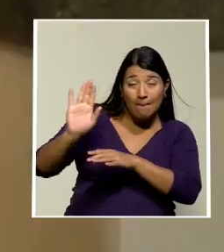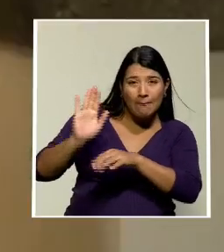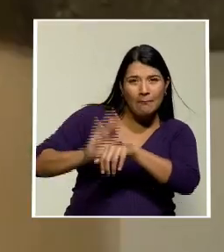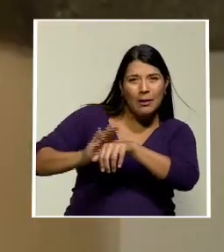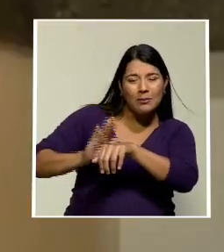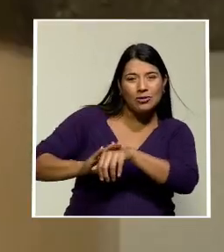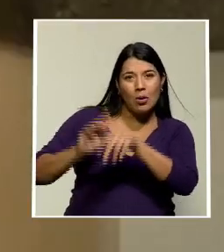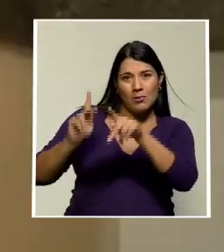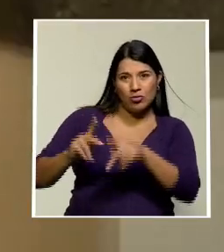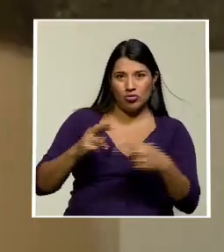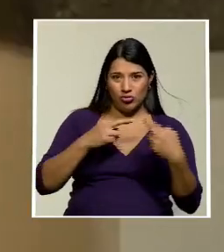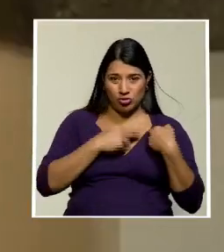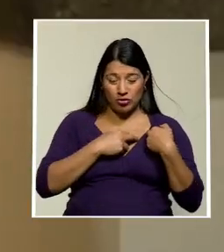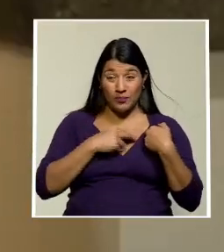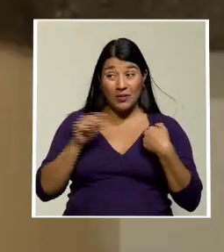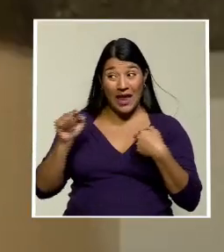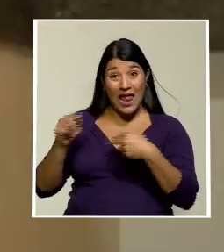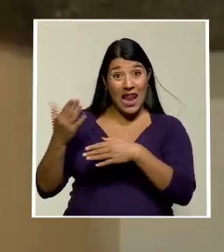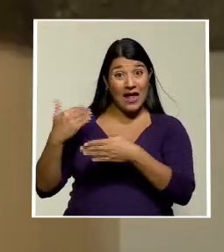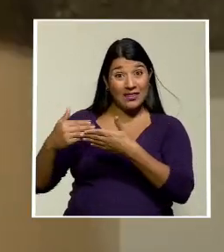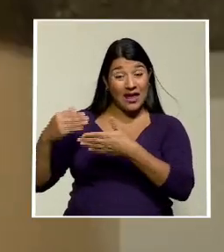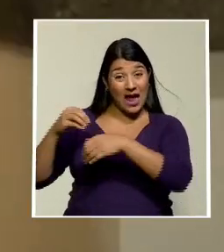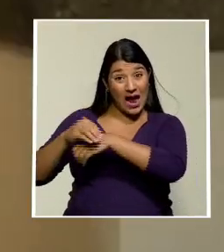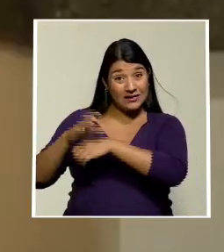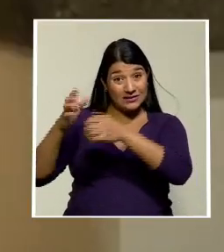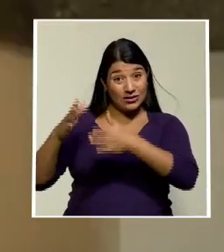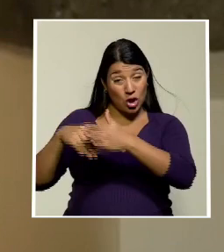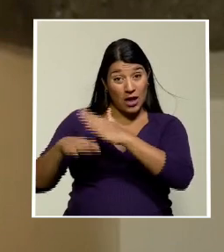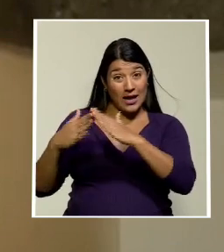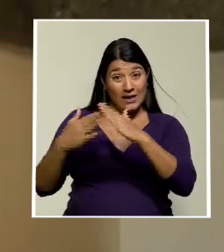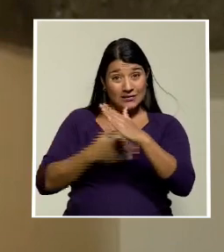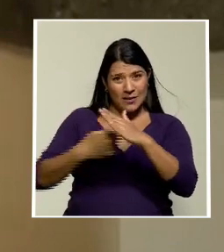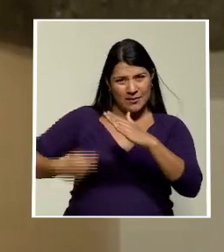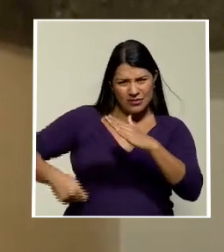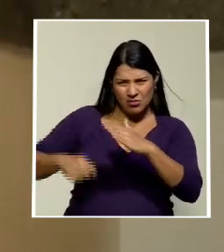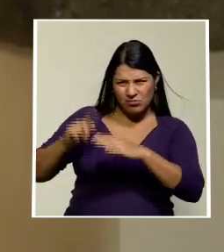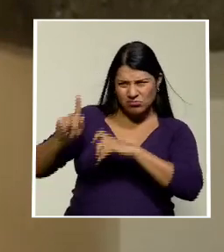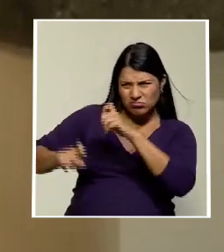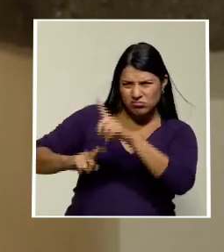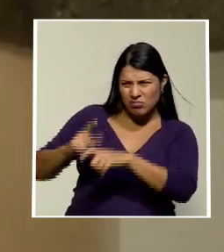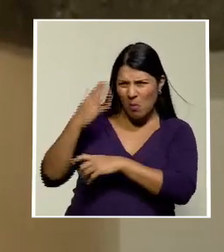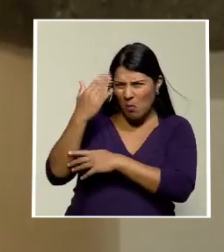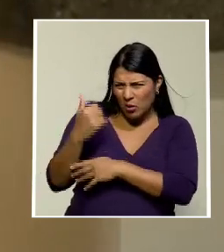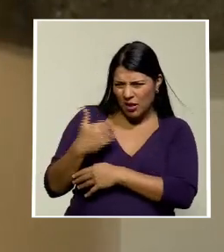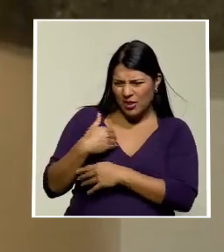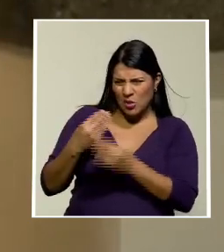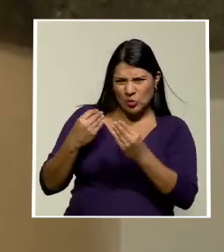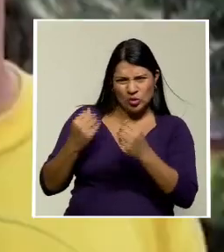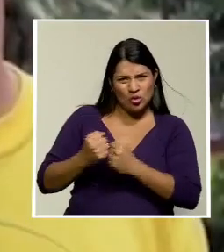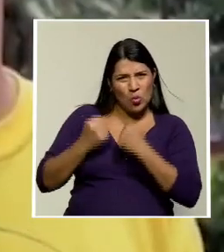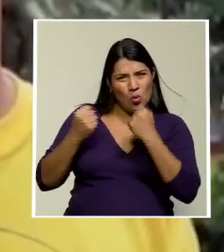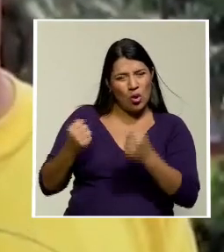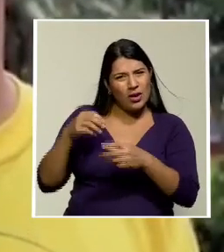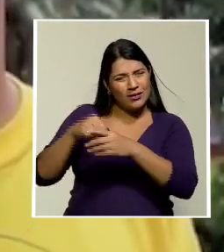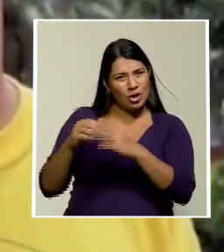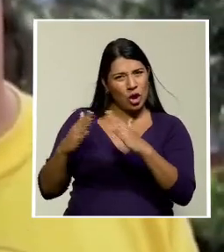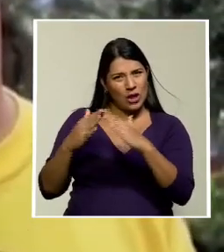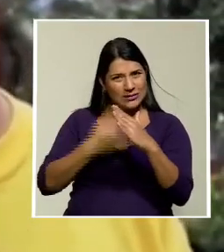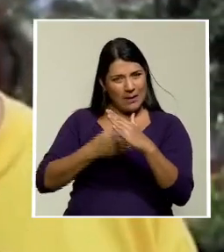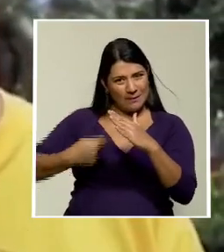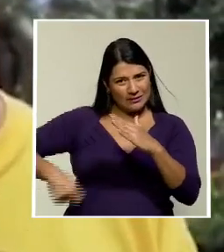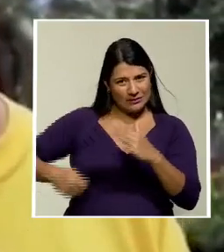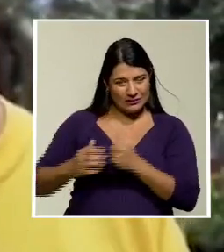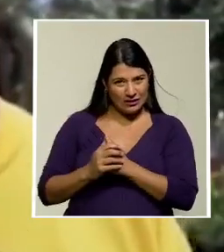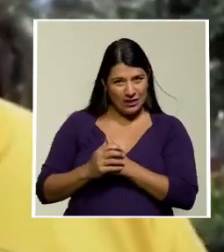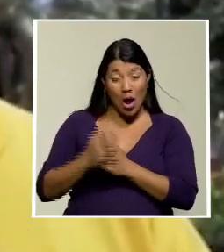autorizaciones. Al ex asesor presidencial se le cuestionó por su gran cuota de poder dentro del gobierno de Alvarado Quesada ya